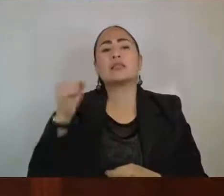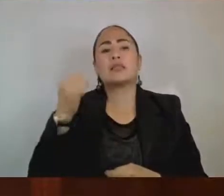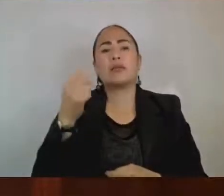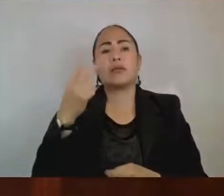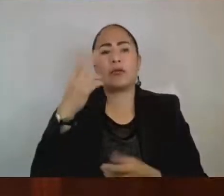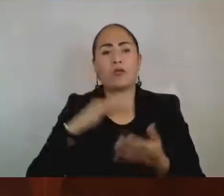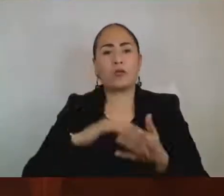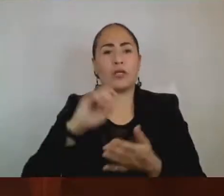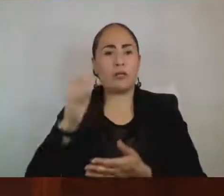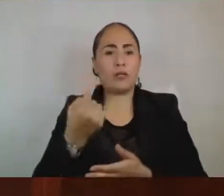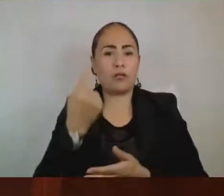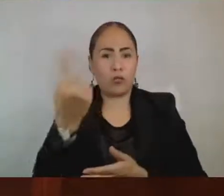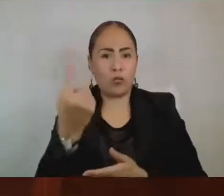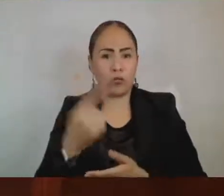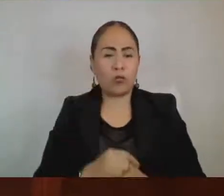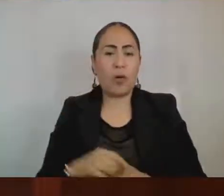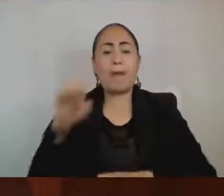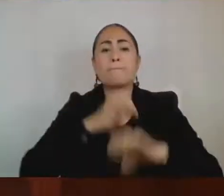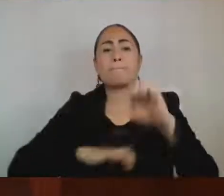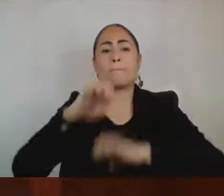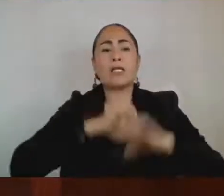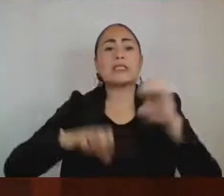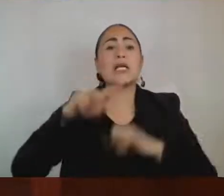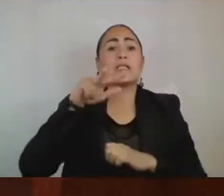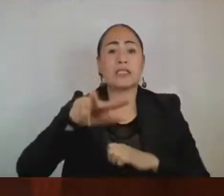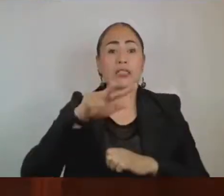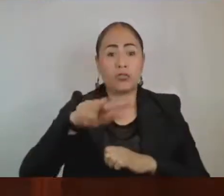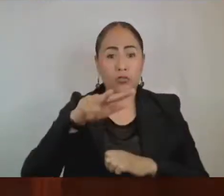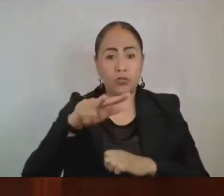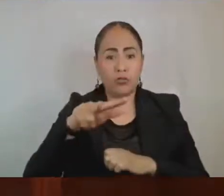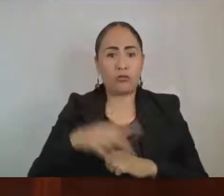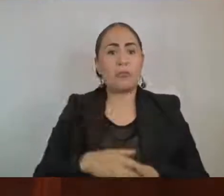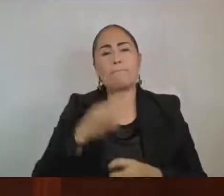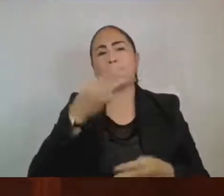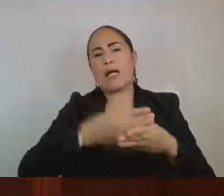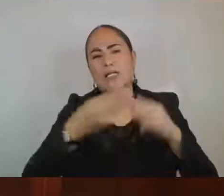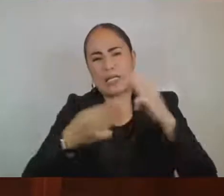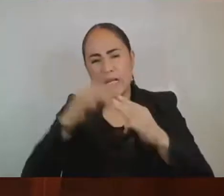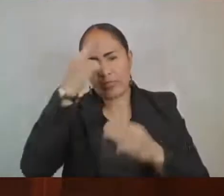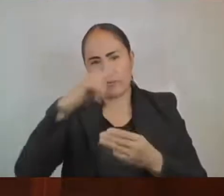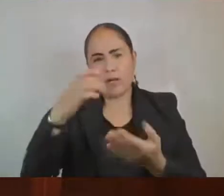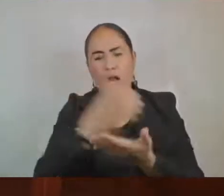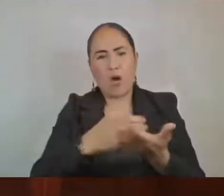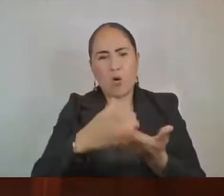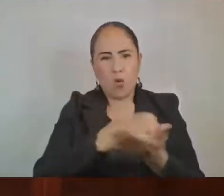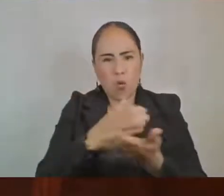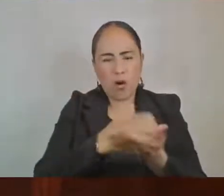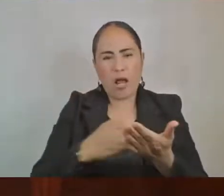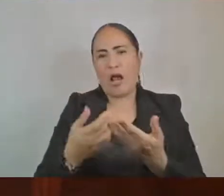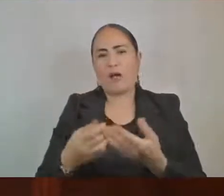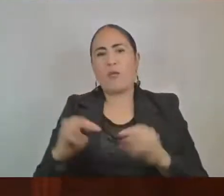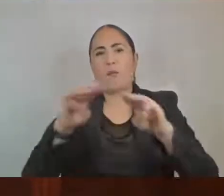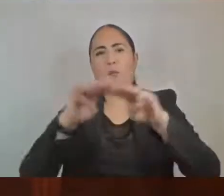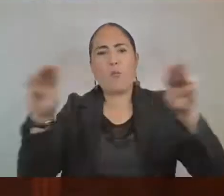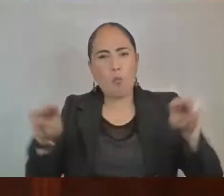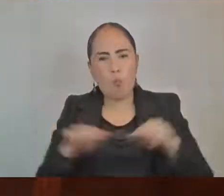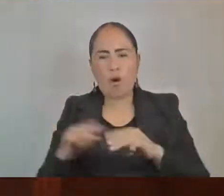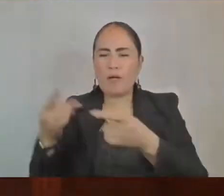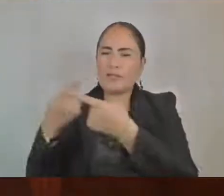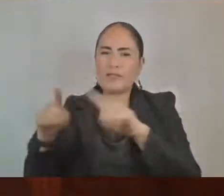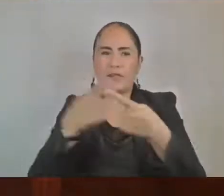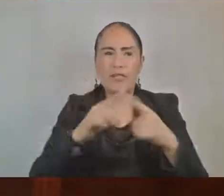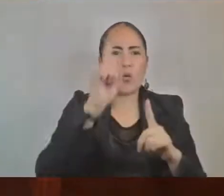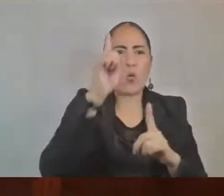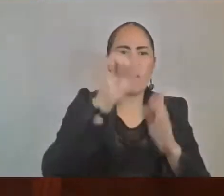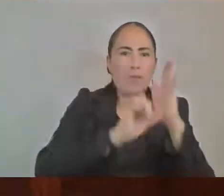las 18 principales empresas proveedoras de medicamentos, materiales de curación, bienes muebles y suministros se reparten de manera mensual más